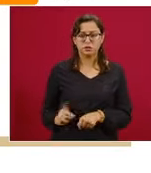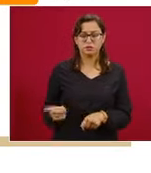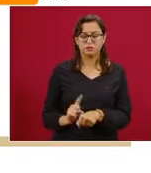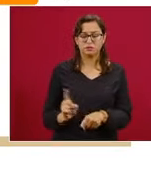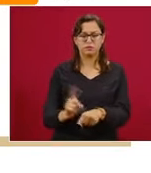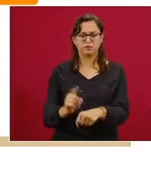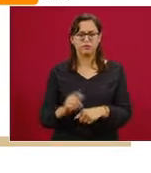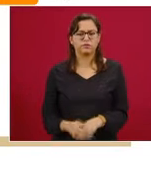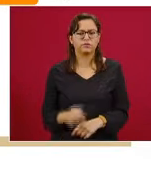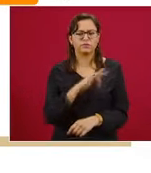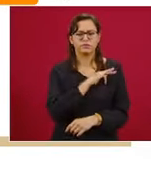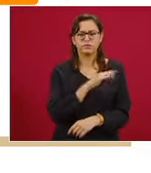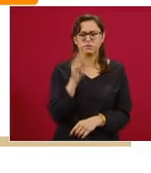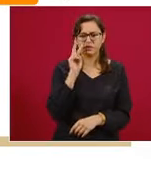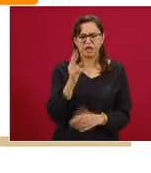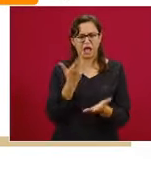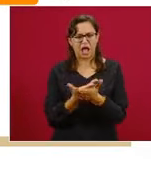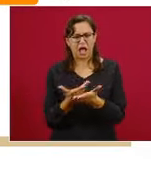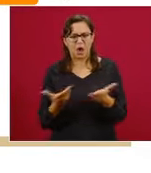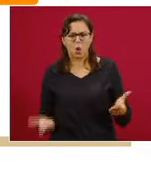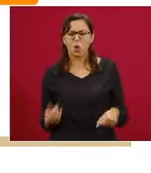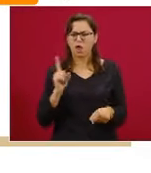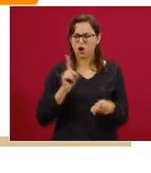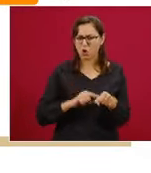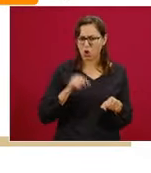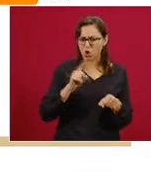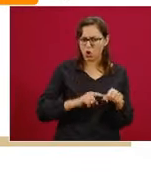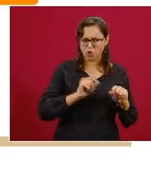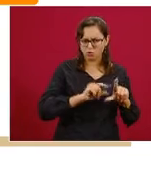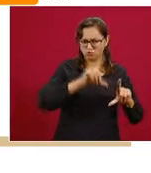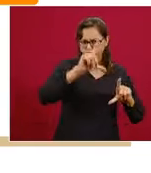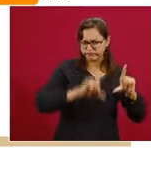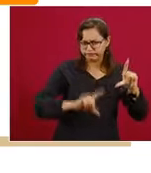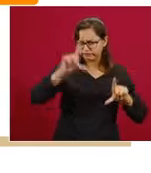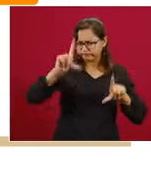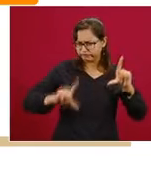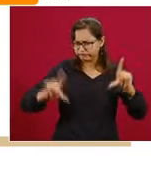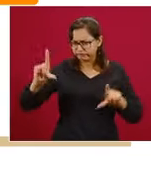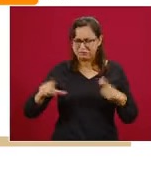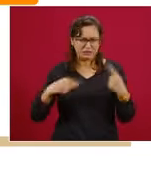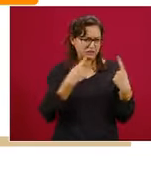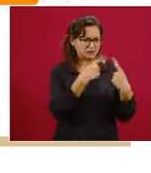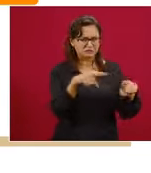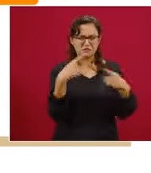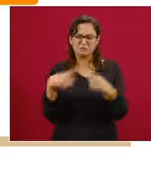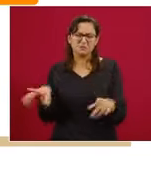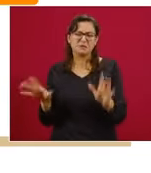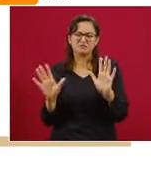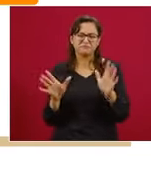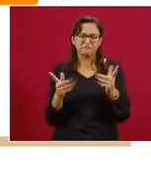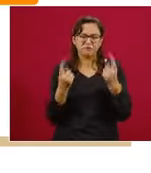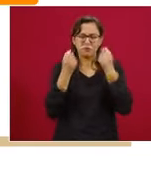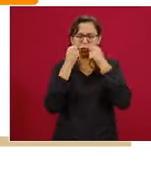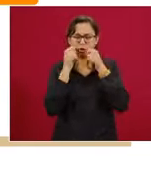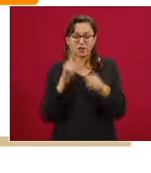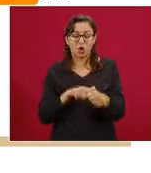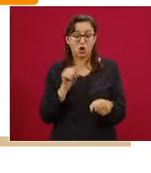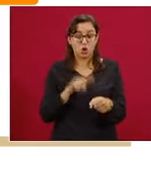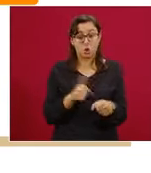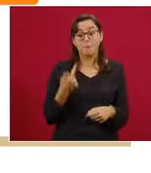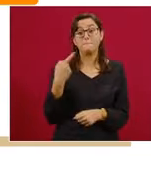Notarán que hemos cambiado el color de las columnas, el color desde luego es intrascendente, pero esto es porque el domingo